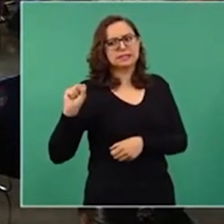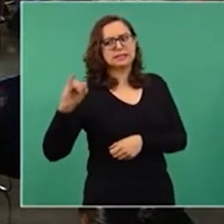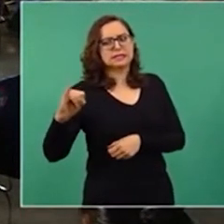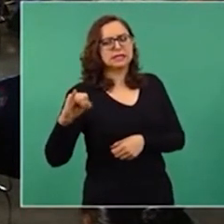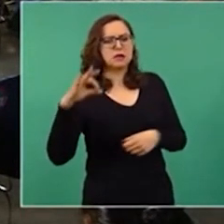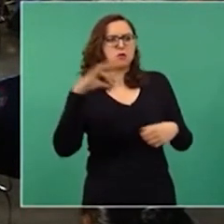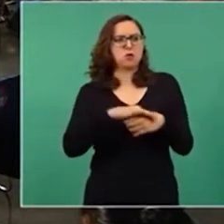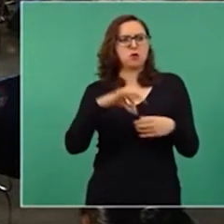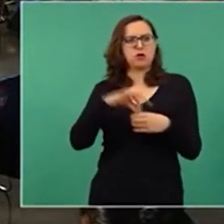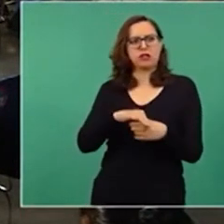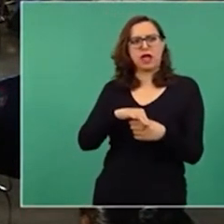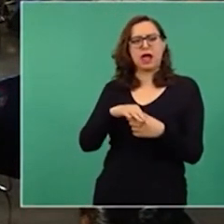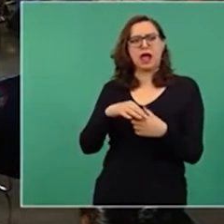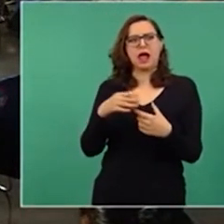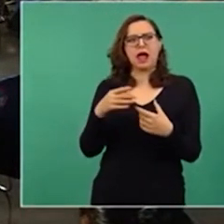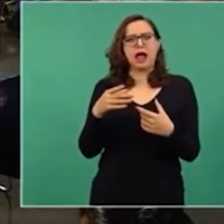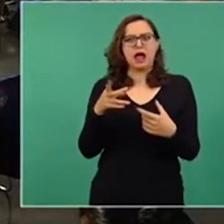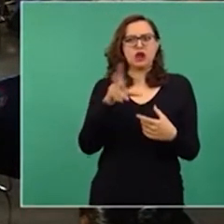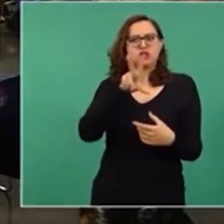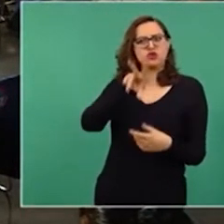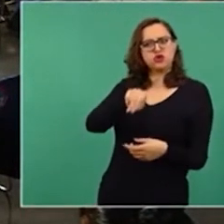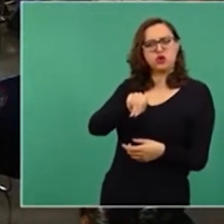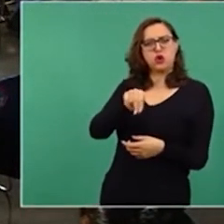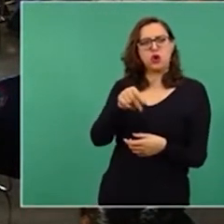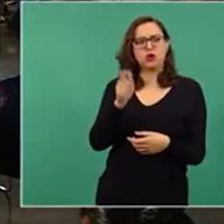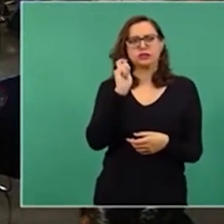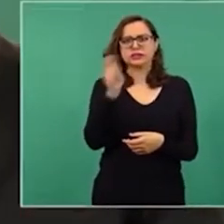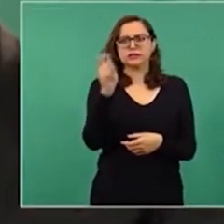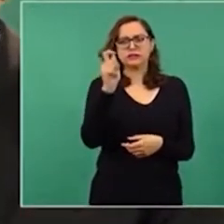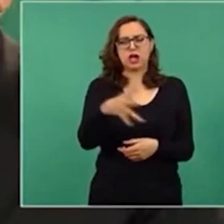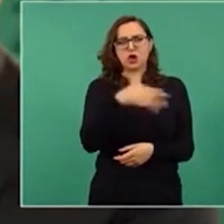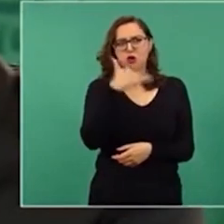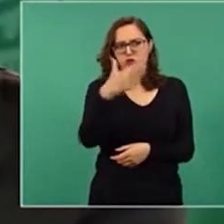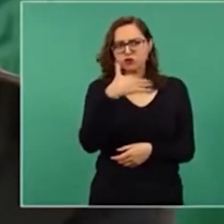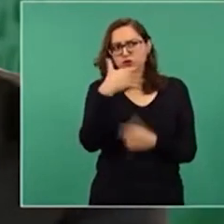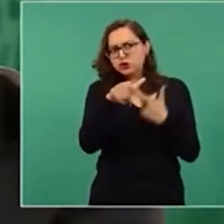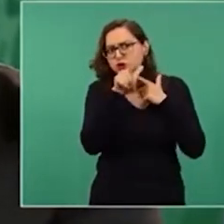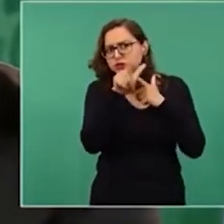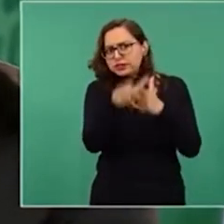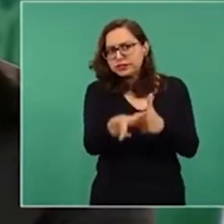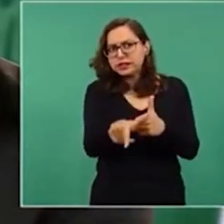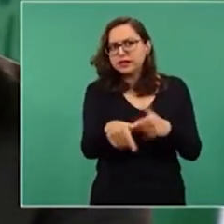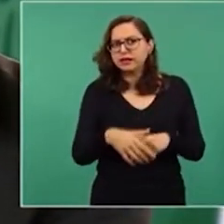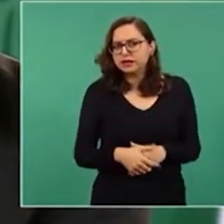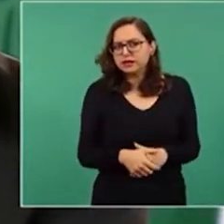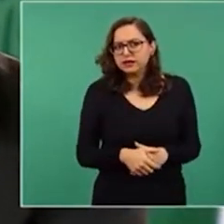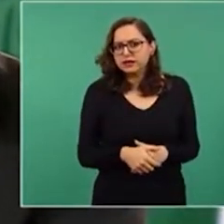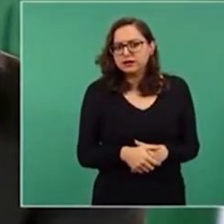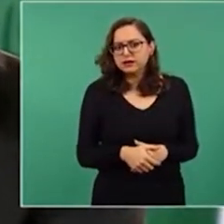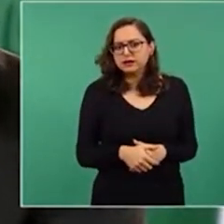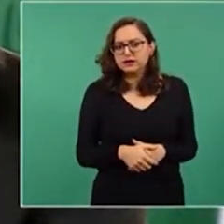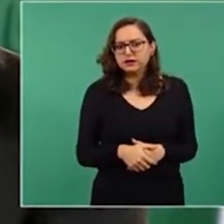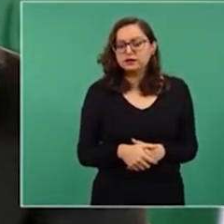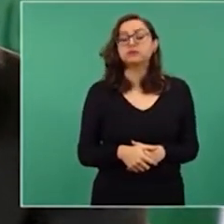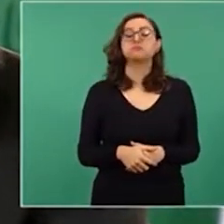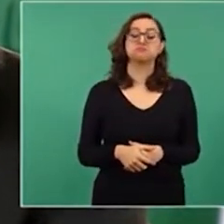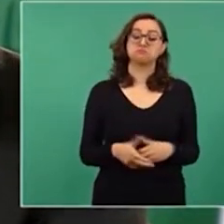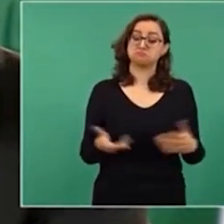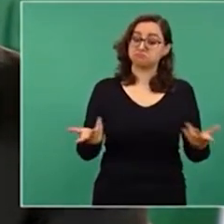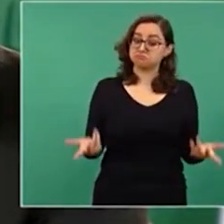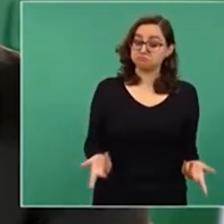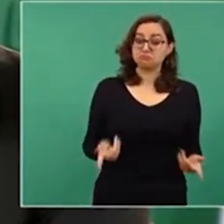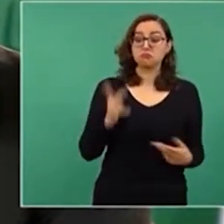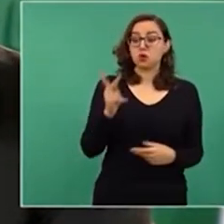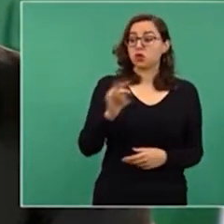extensión de esta corrupción? Esa la misma política del Poder Judicial